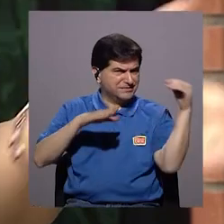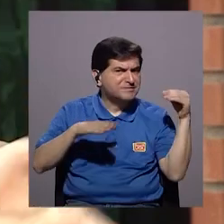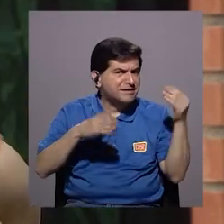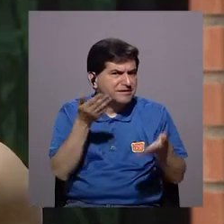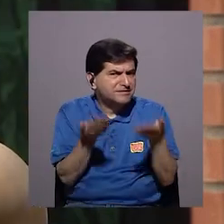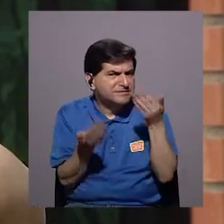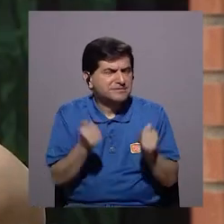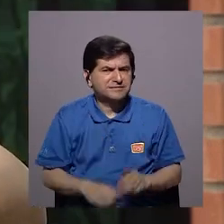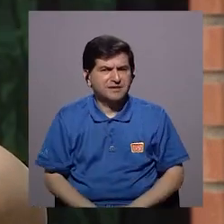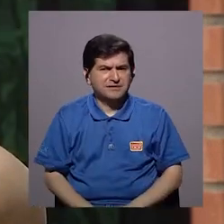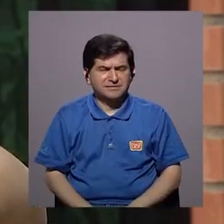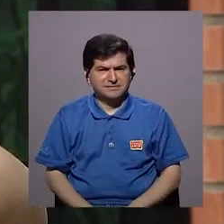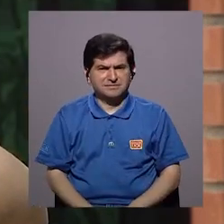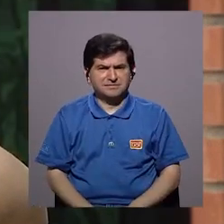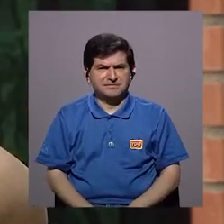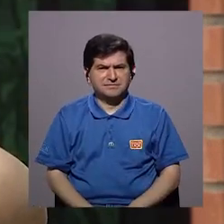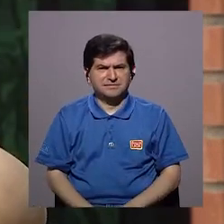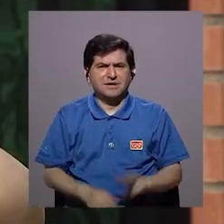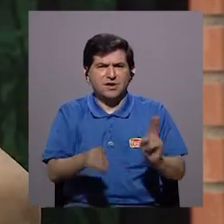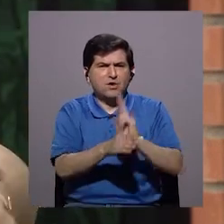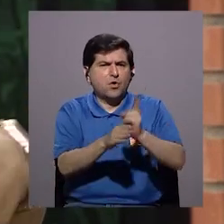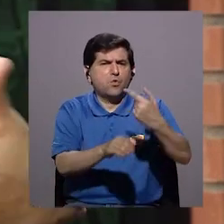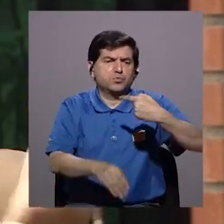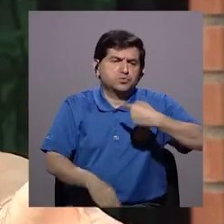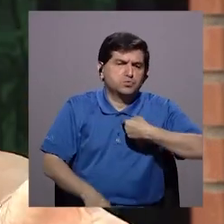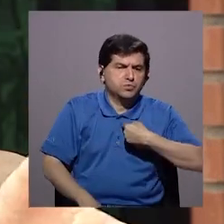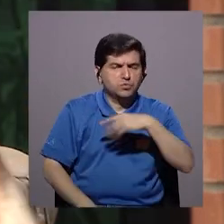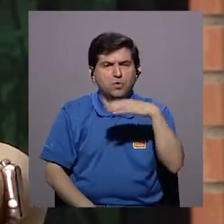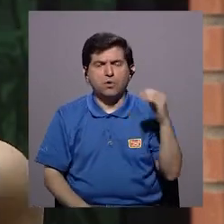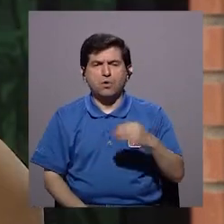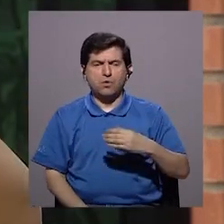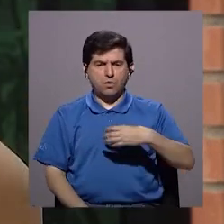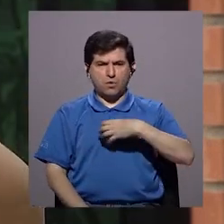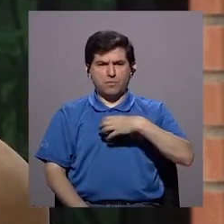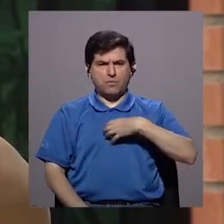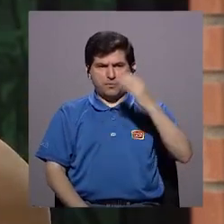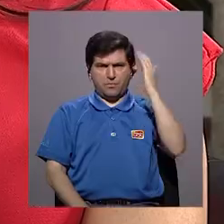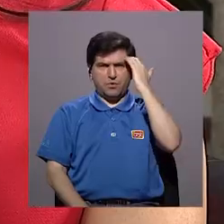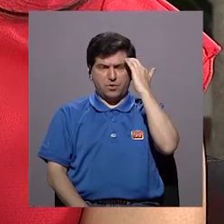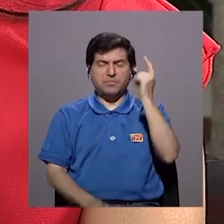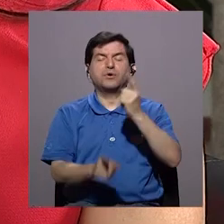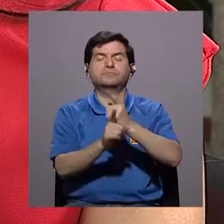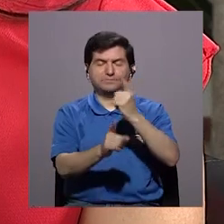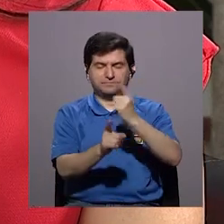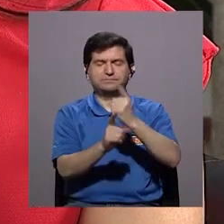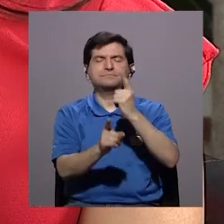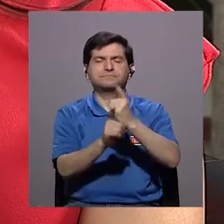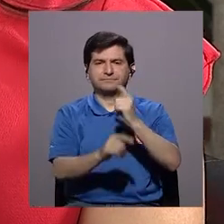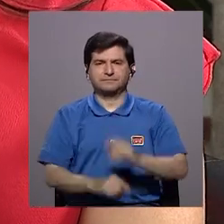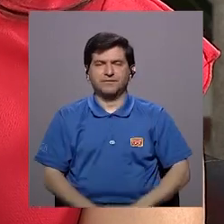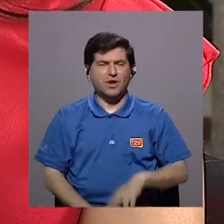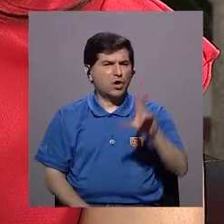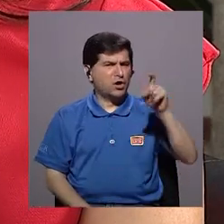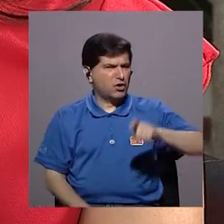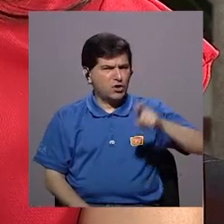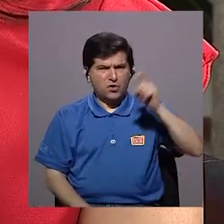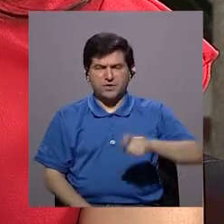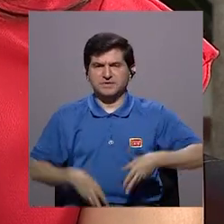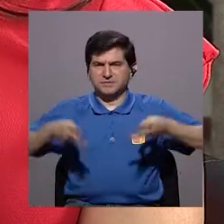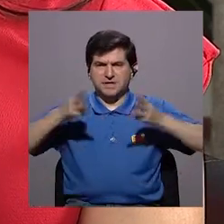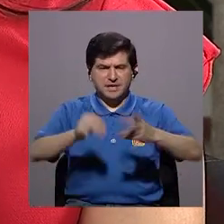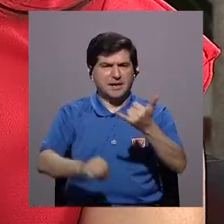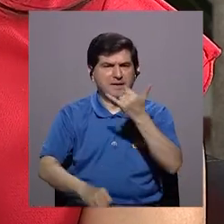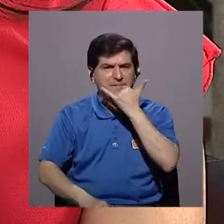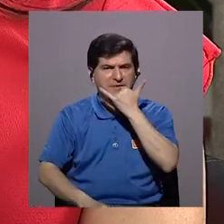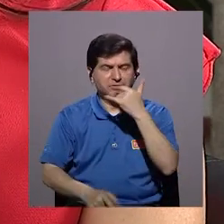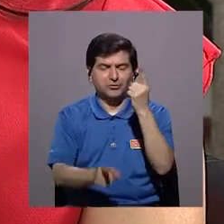externas, digamos, cómo lo uso yo, mi propio autoconocimiento. Exactamente. No necesariamente